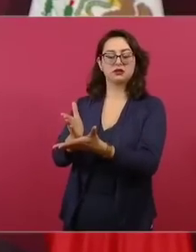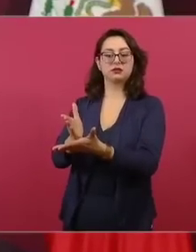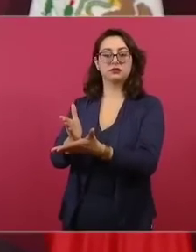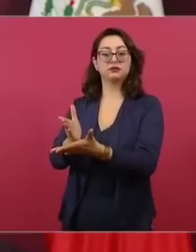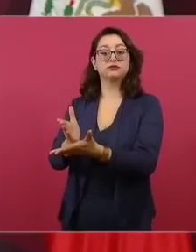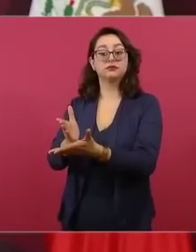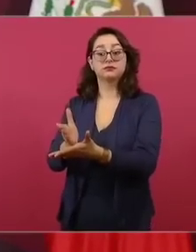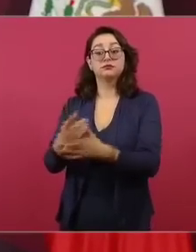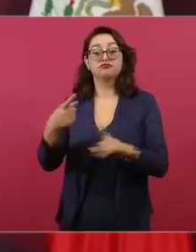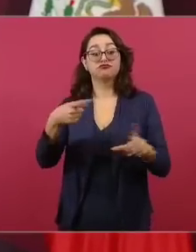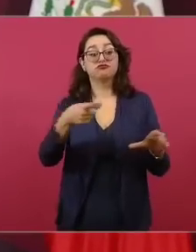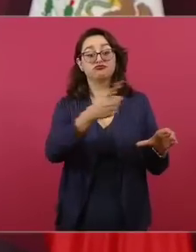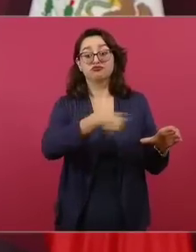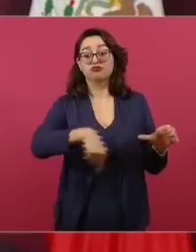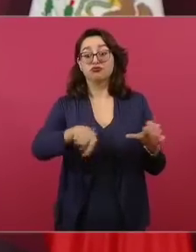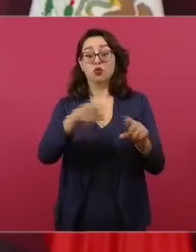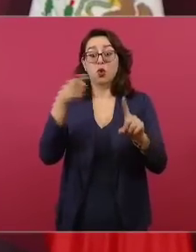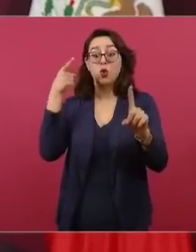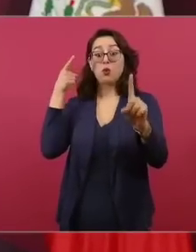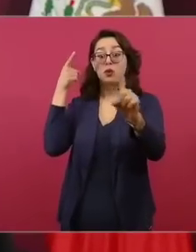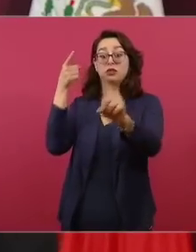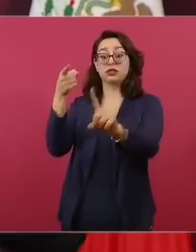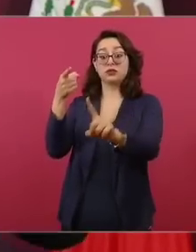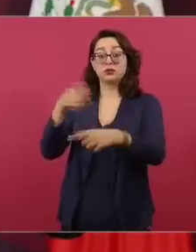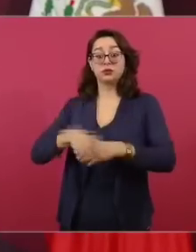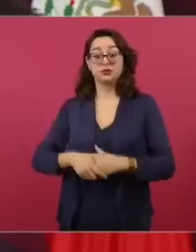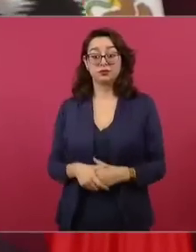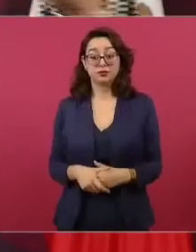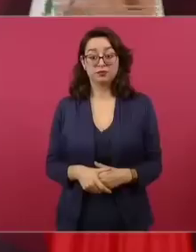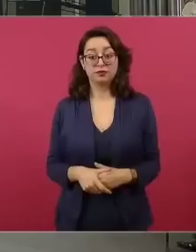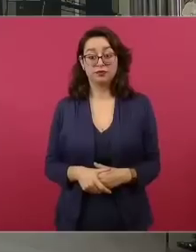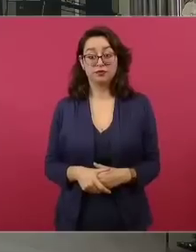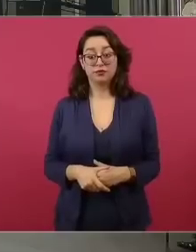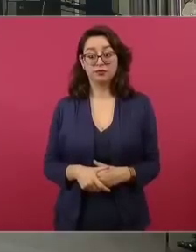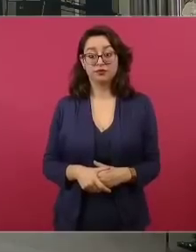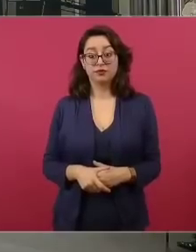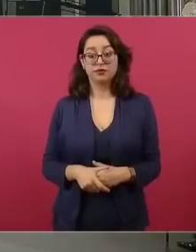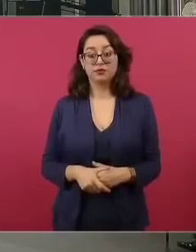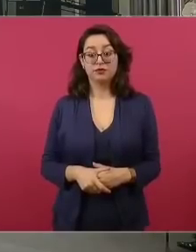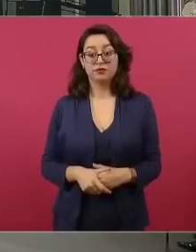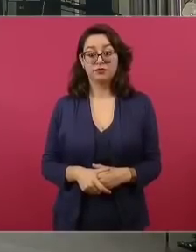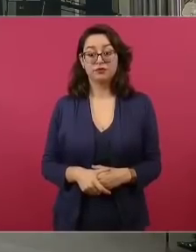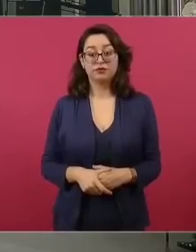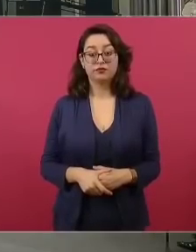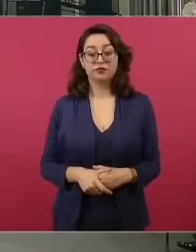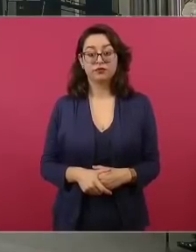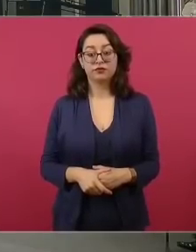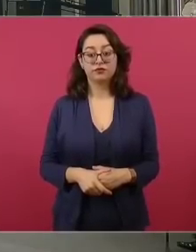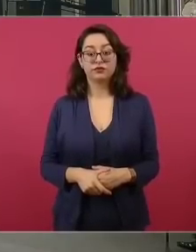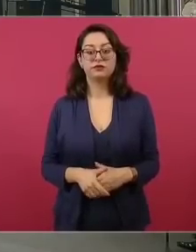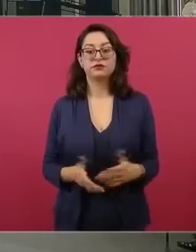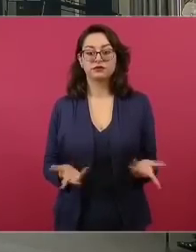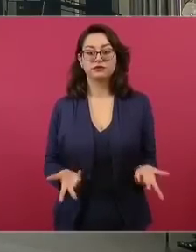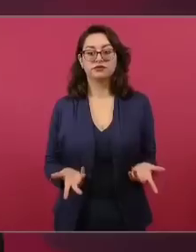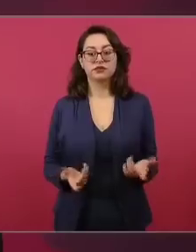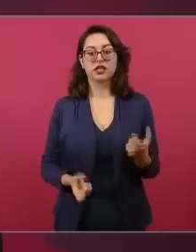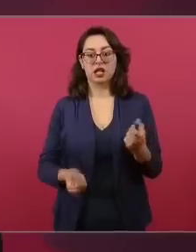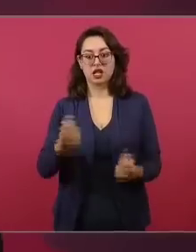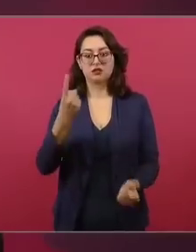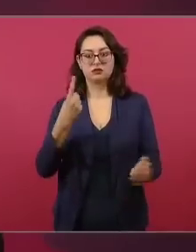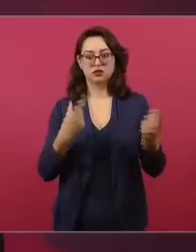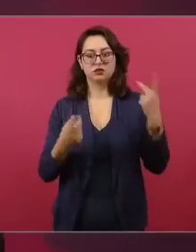Eso es lo que está sucediendo. Por eso, los que ya se dieron cuenta,